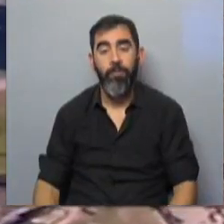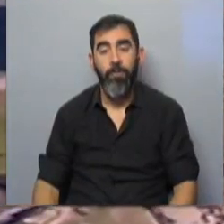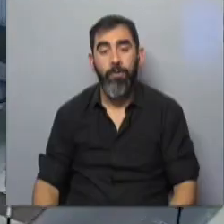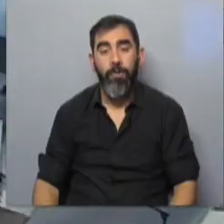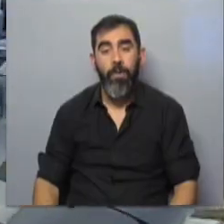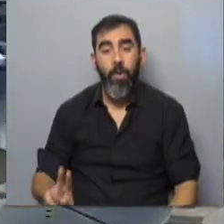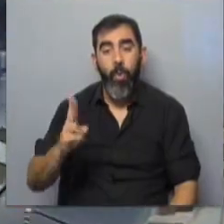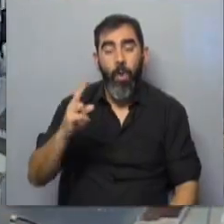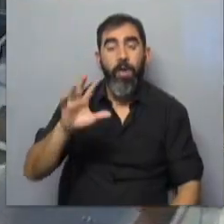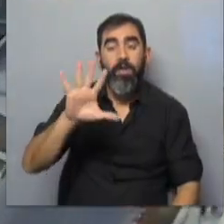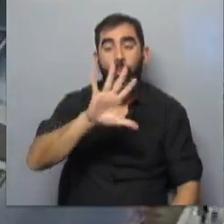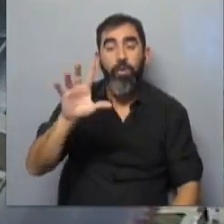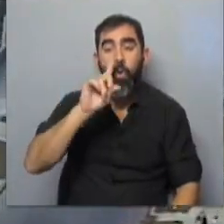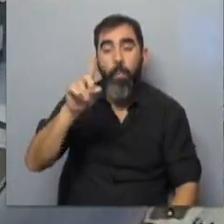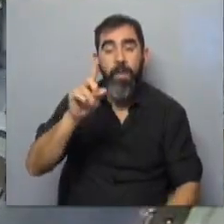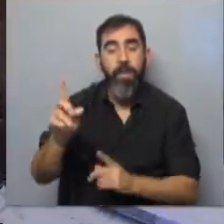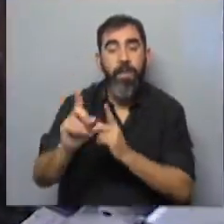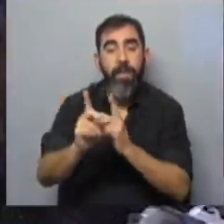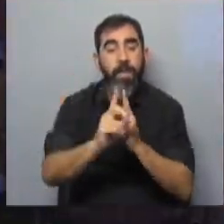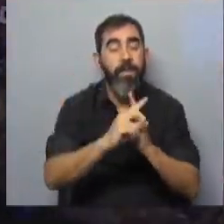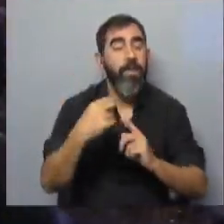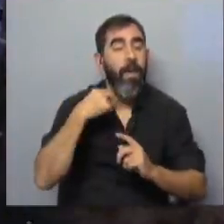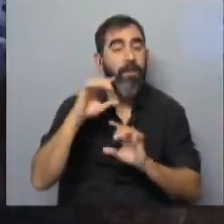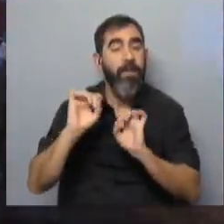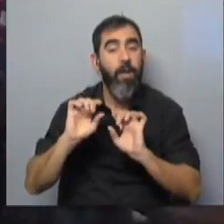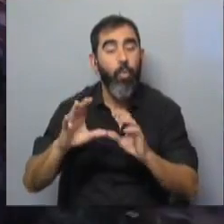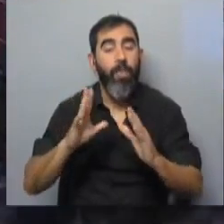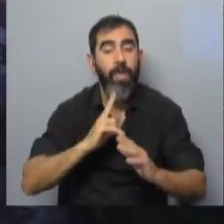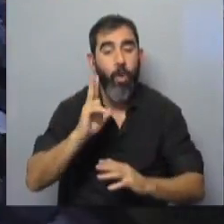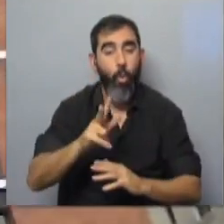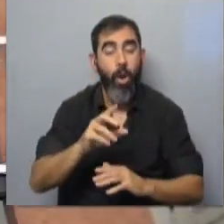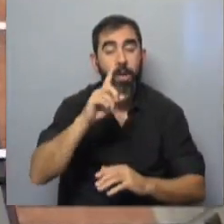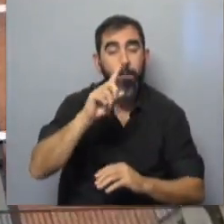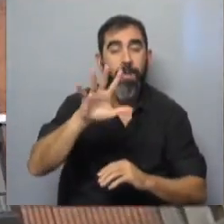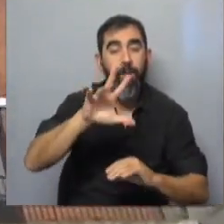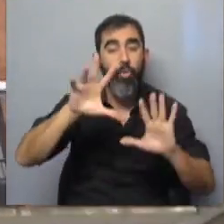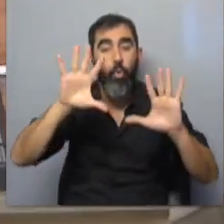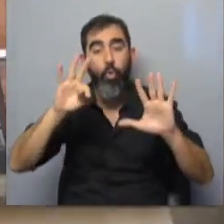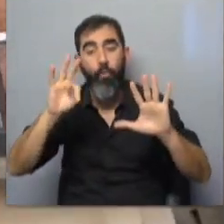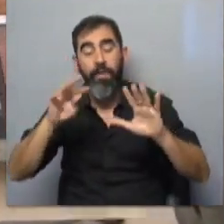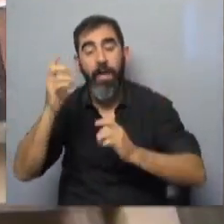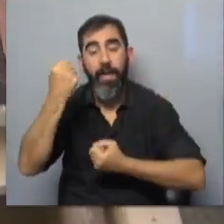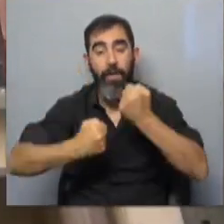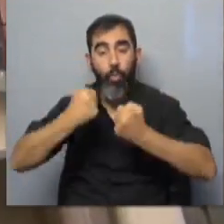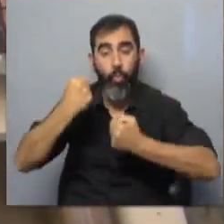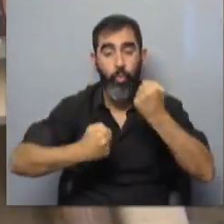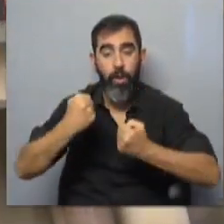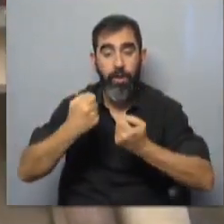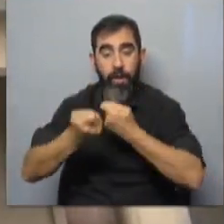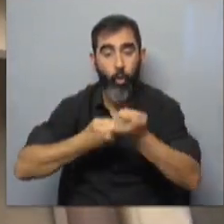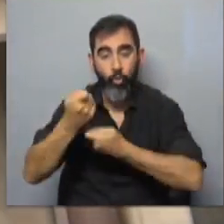En Uruguay hay 55.000 clientes de gas natural residencial y 1.590 de gas natural industrial y comercial.